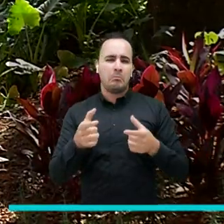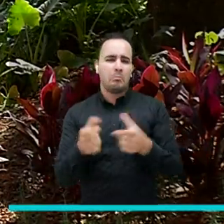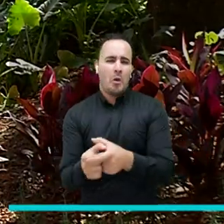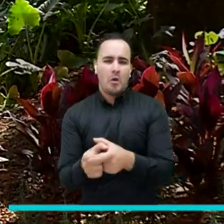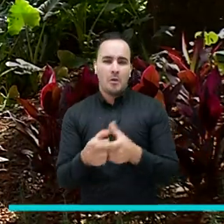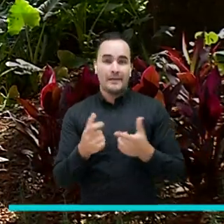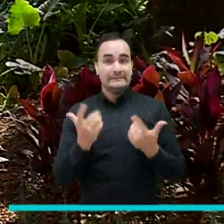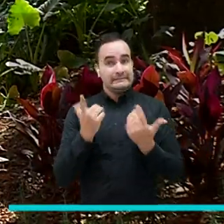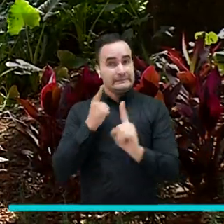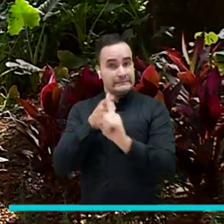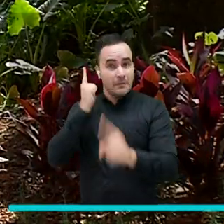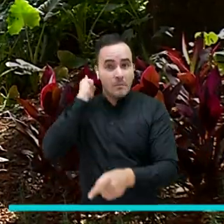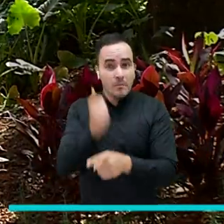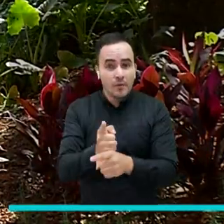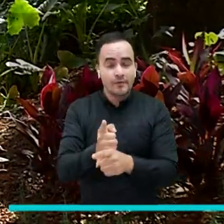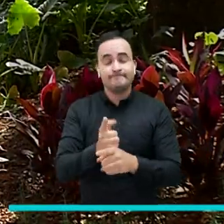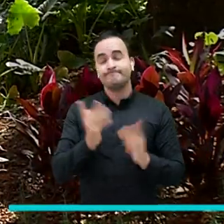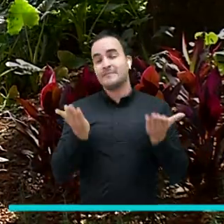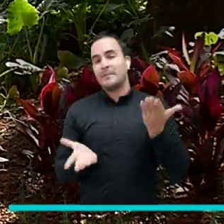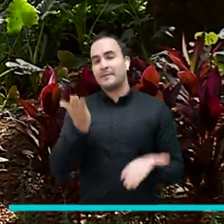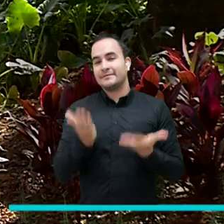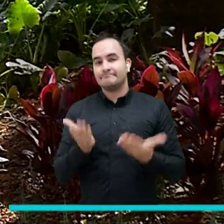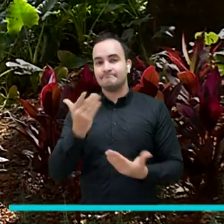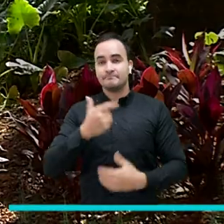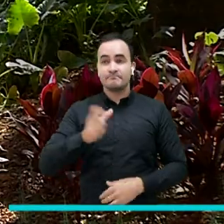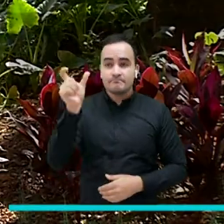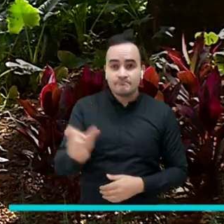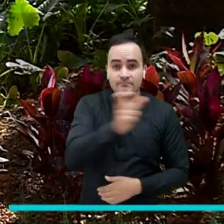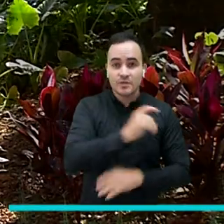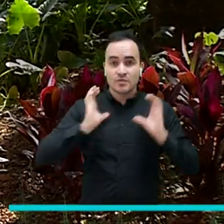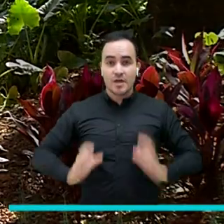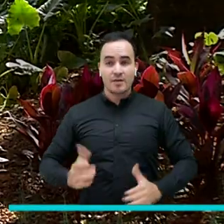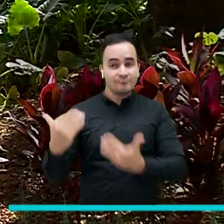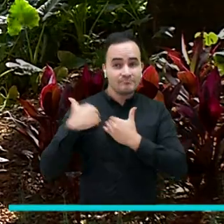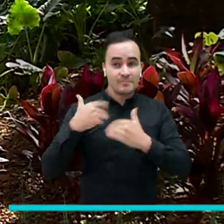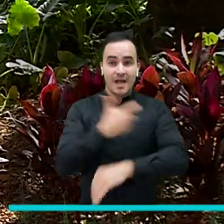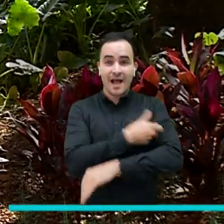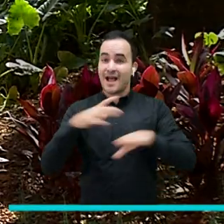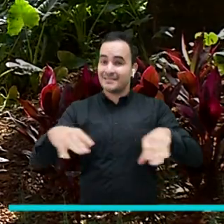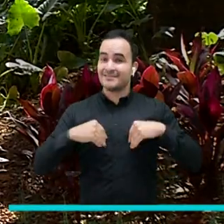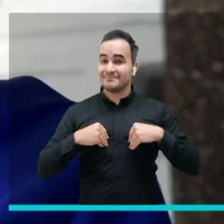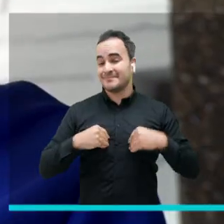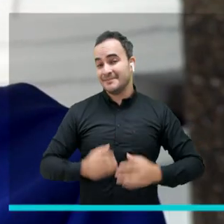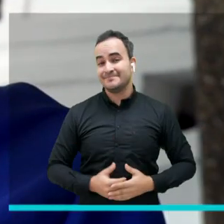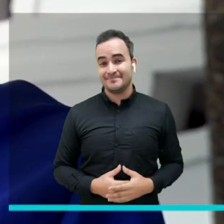depende de algunas variables. Una de ellas, el compromiso de cada ciudadano de aplicarse la vacuna.